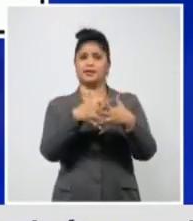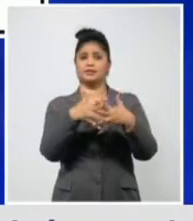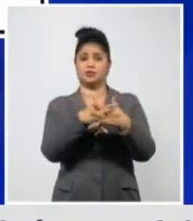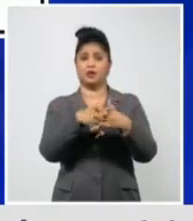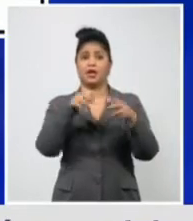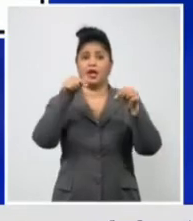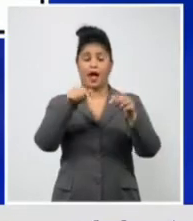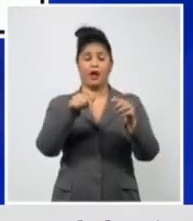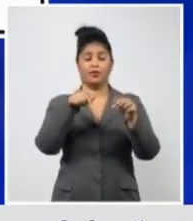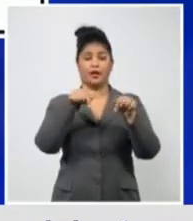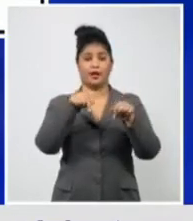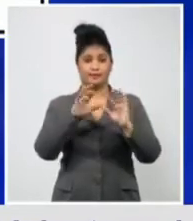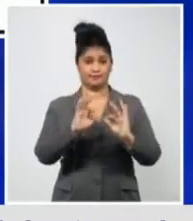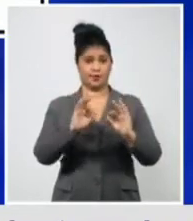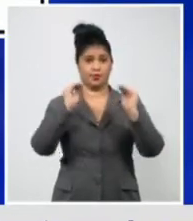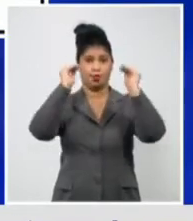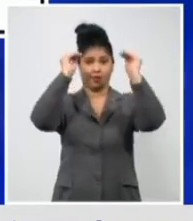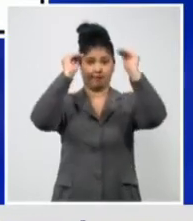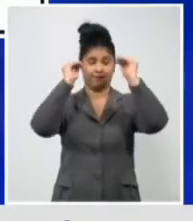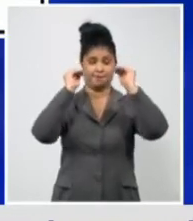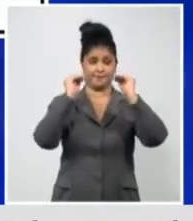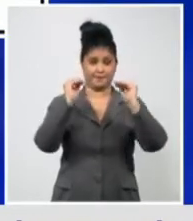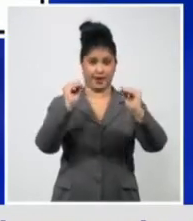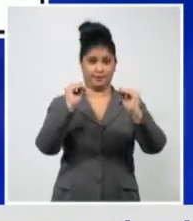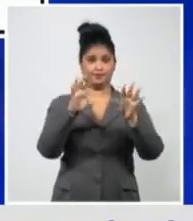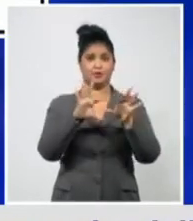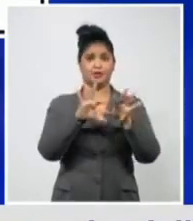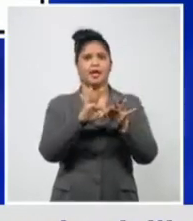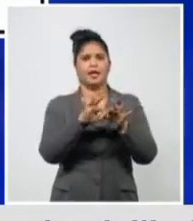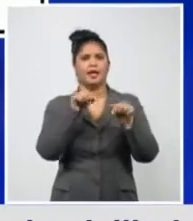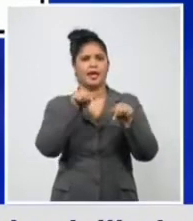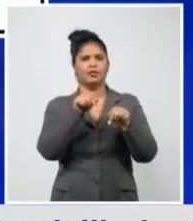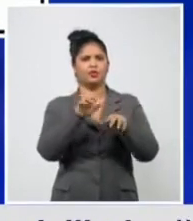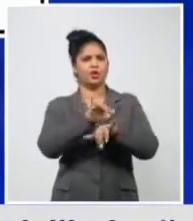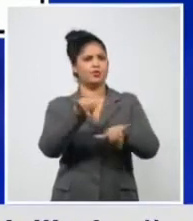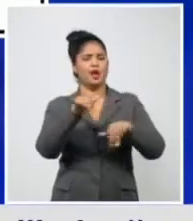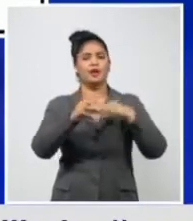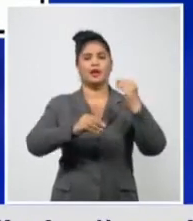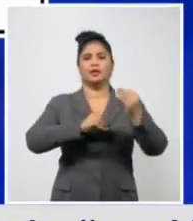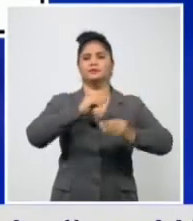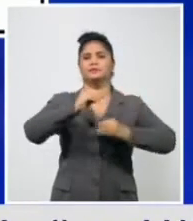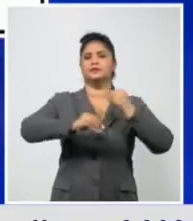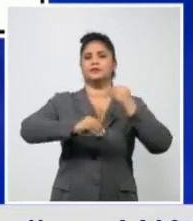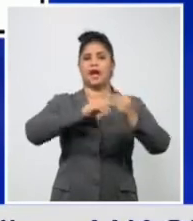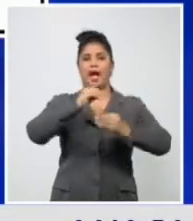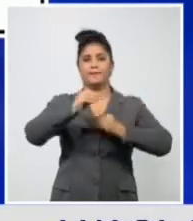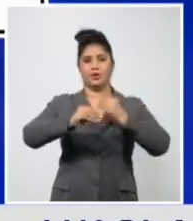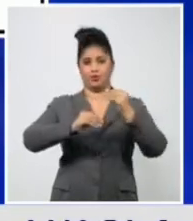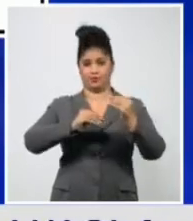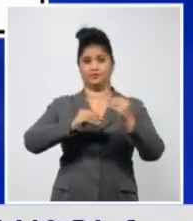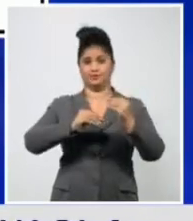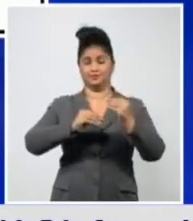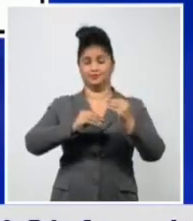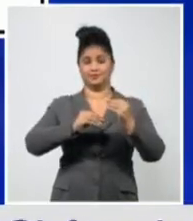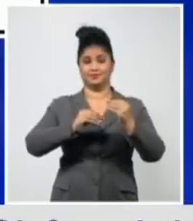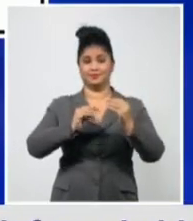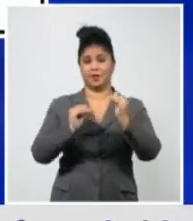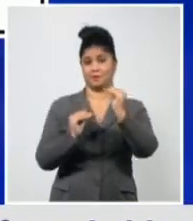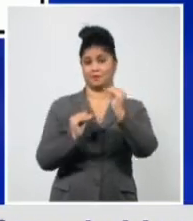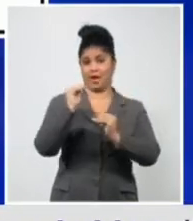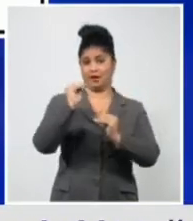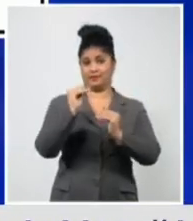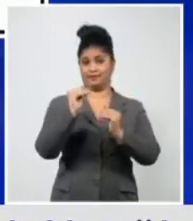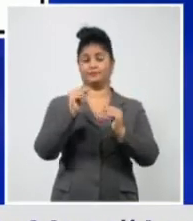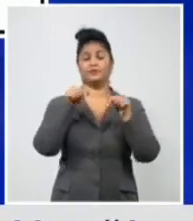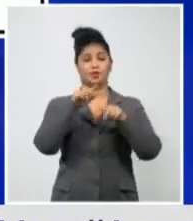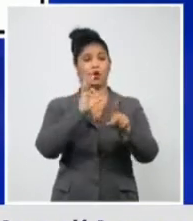variantes G, que es por una mutación en la espícula, se impuso sobre las variantes originales. Ahorita se